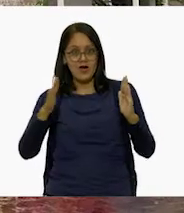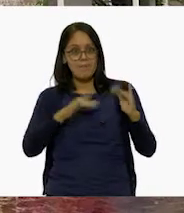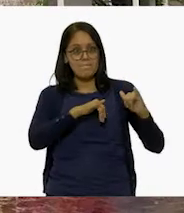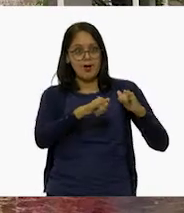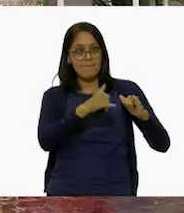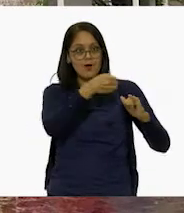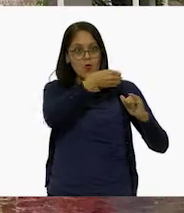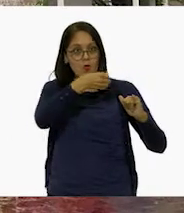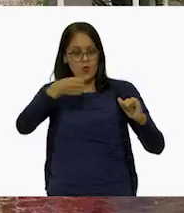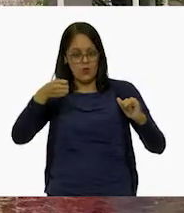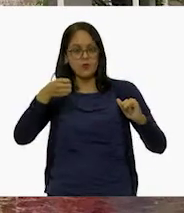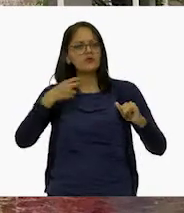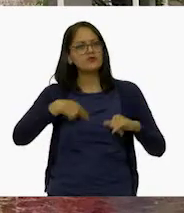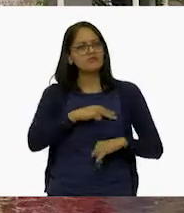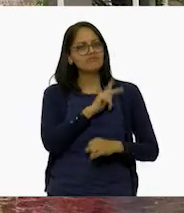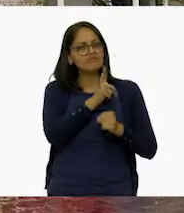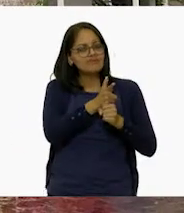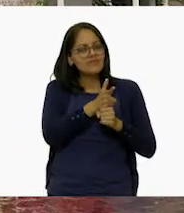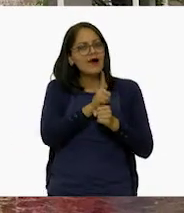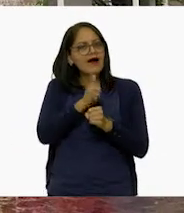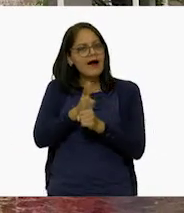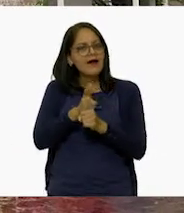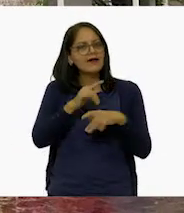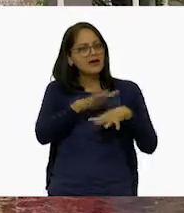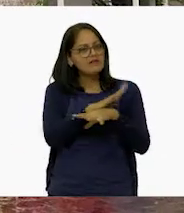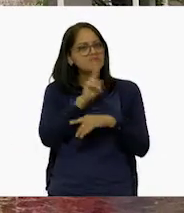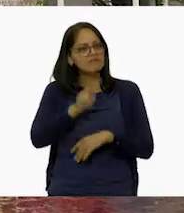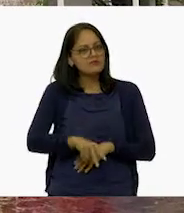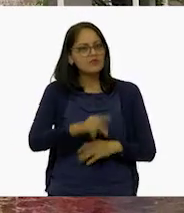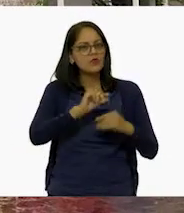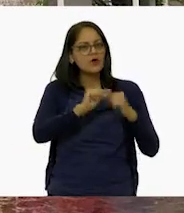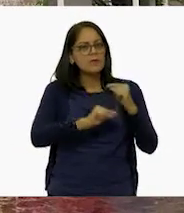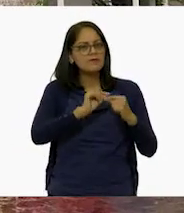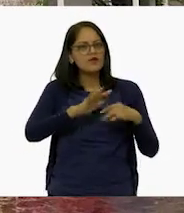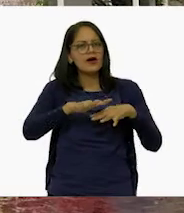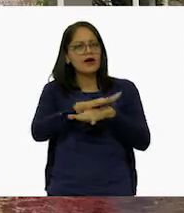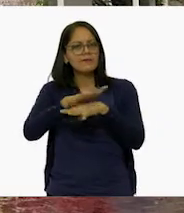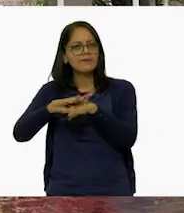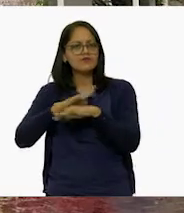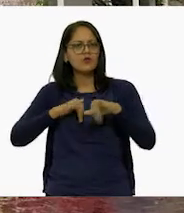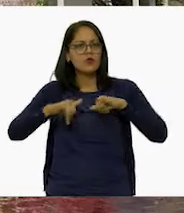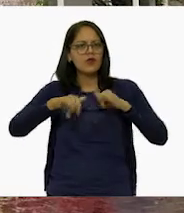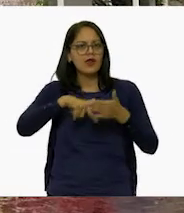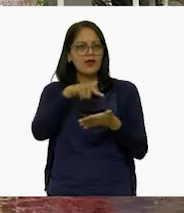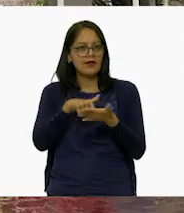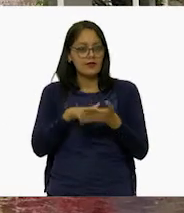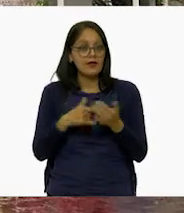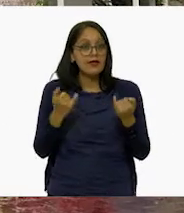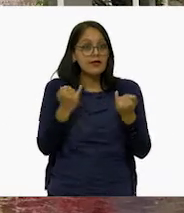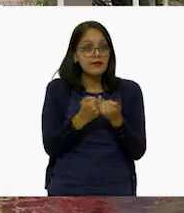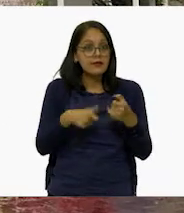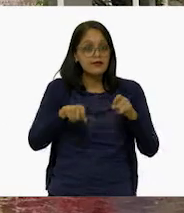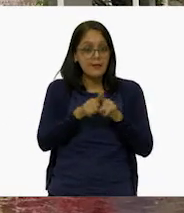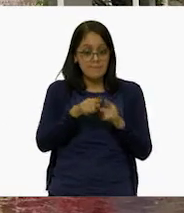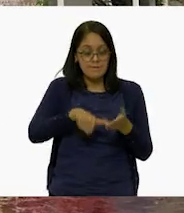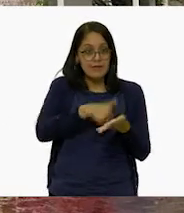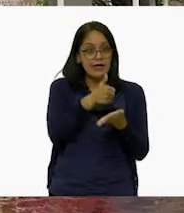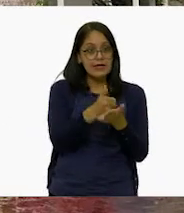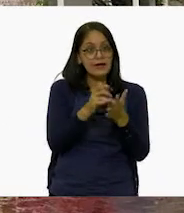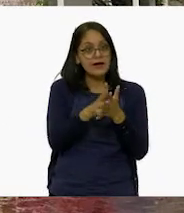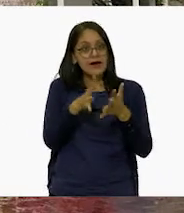mayor claridad los cambios y la transformación del espacio geográfico. El crecimiento de una ciudad,